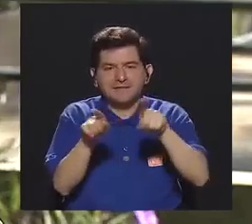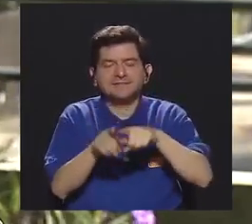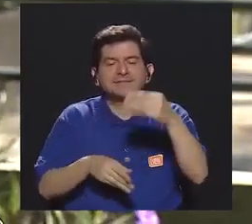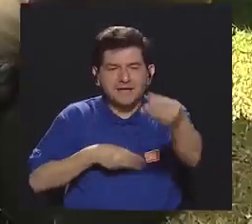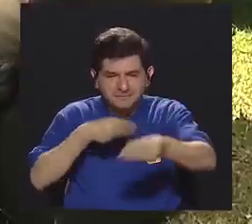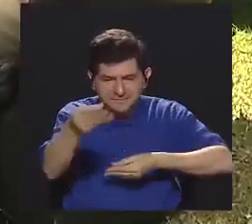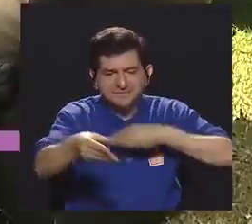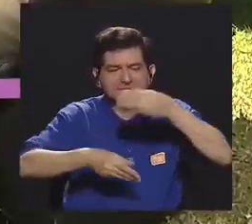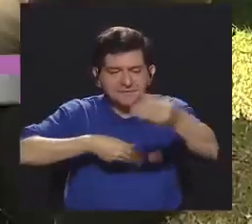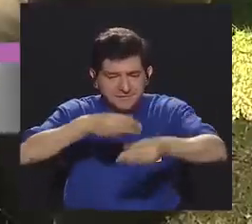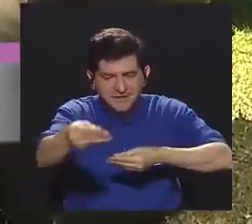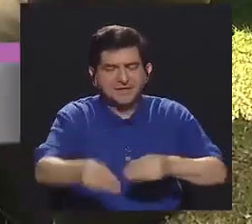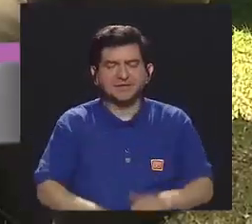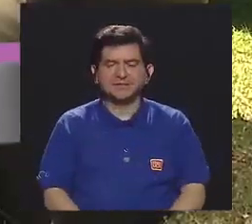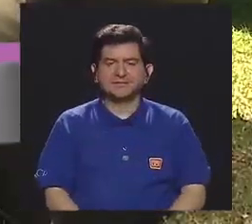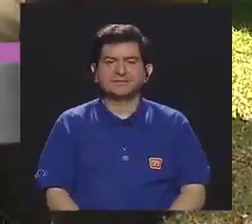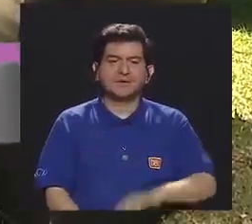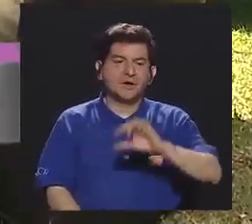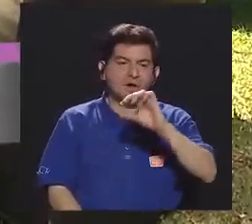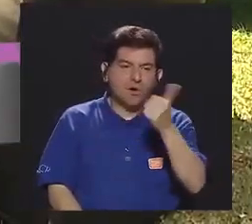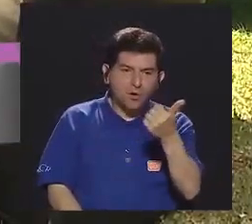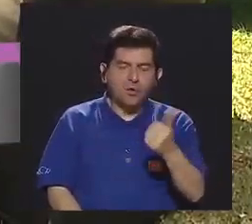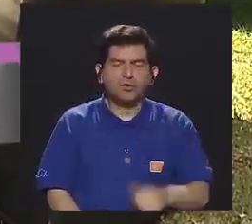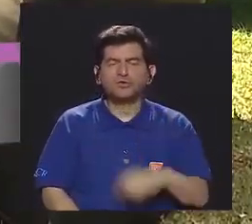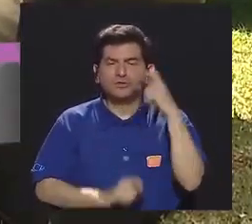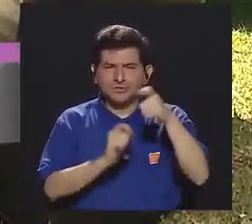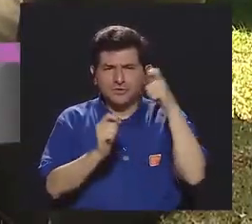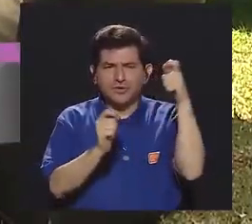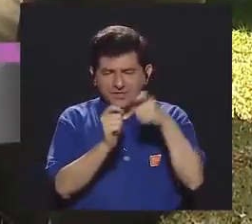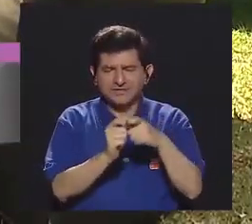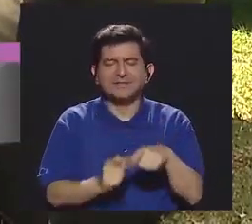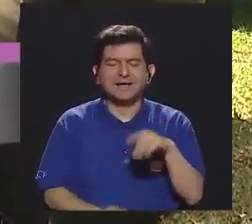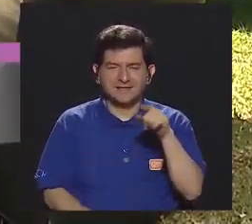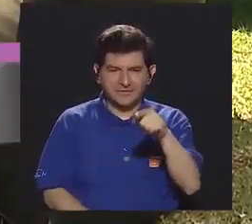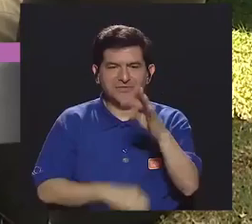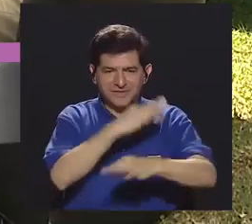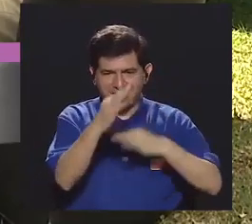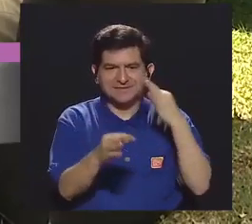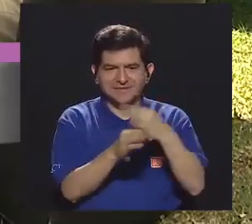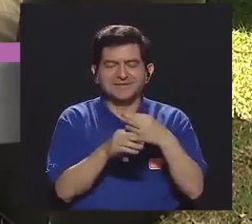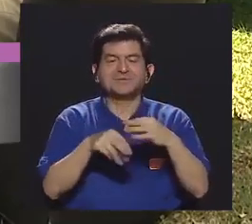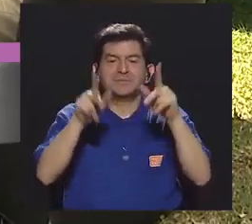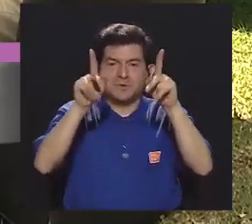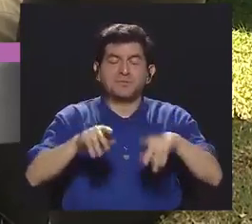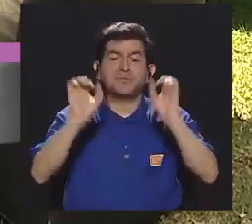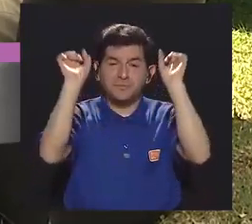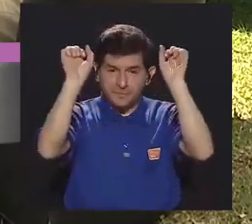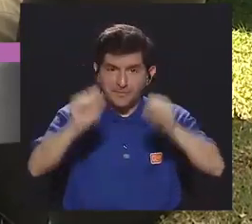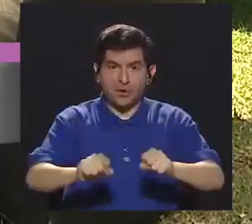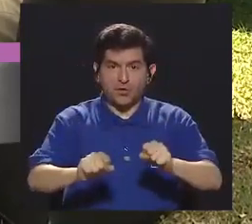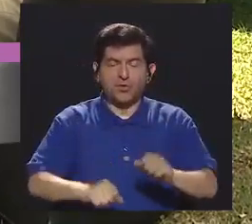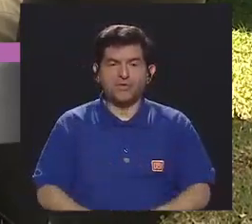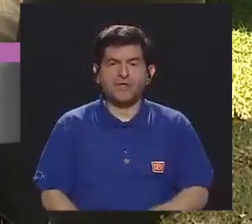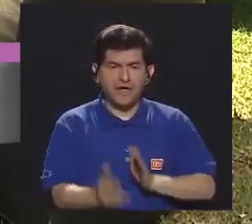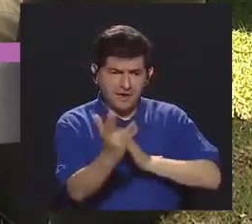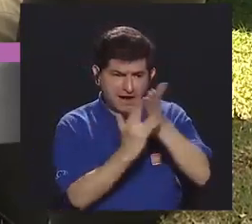ecotrueque hicimos una entrada de clases. Hicimos otro ecotrueque específico de útiles escolares, entonces gente que pudo